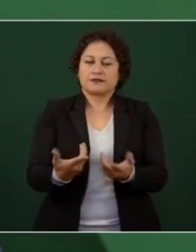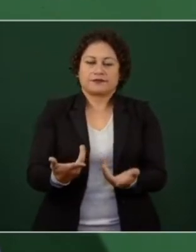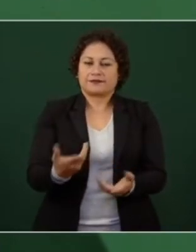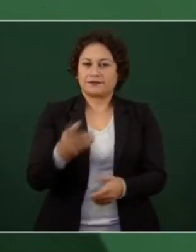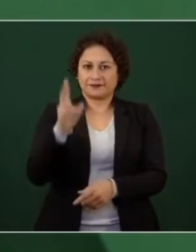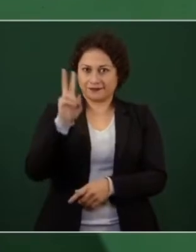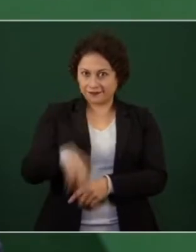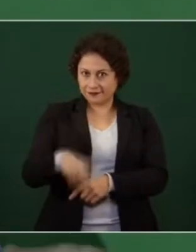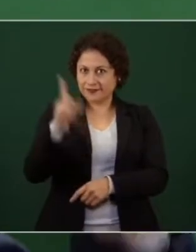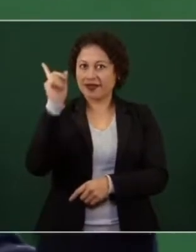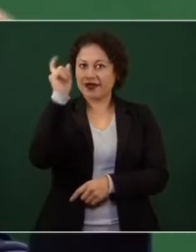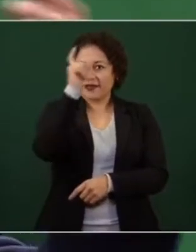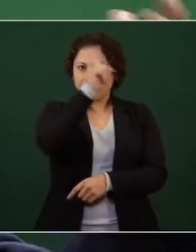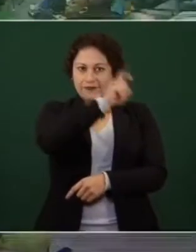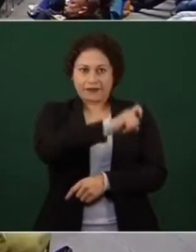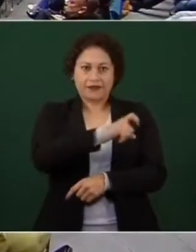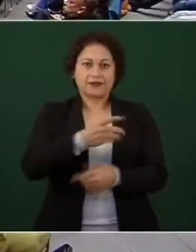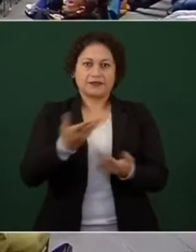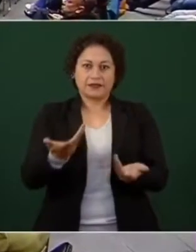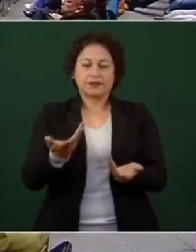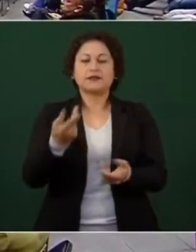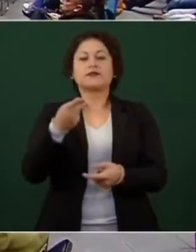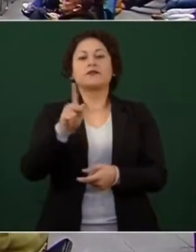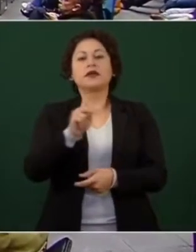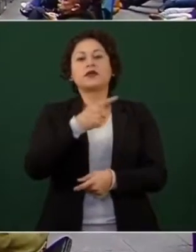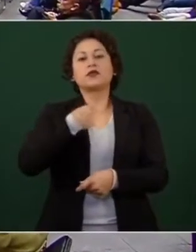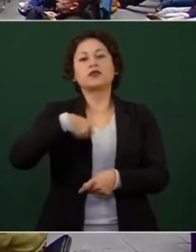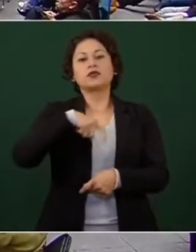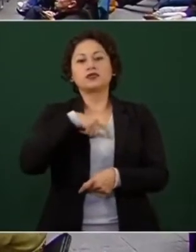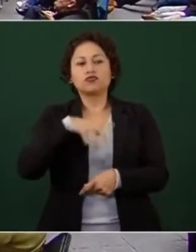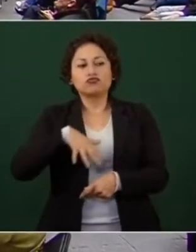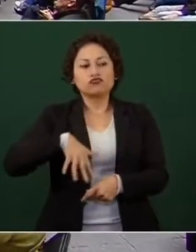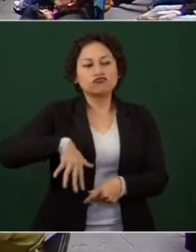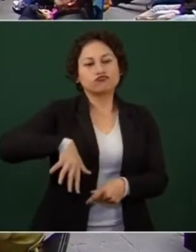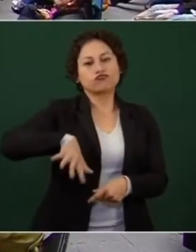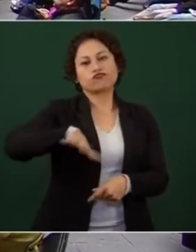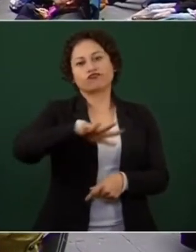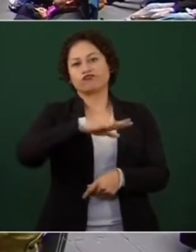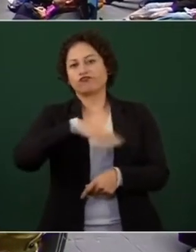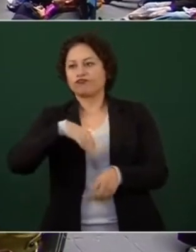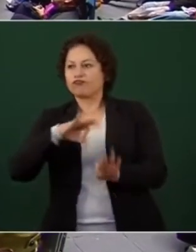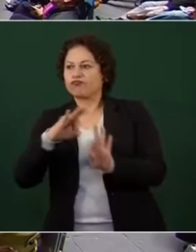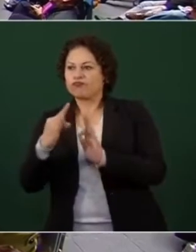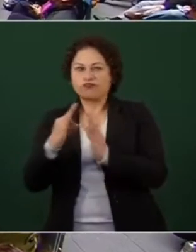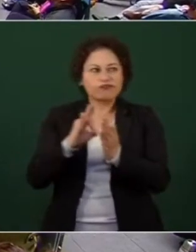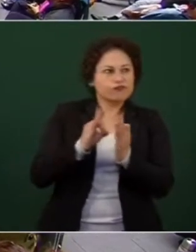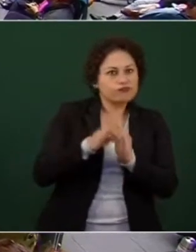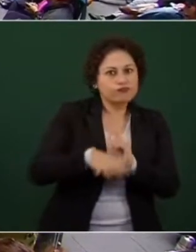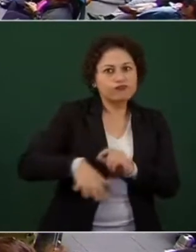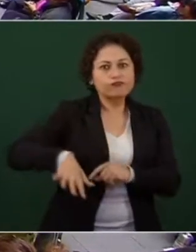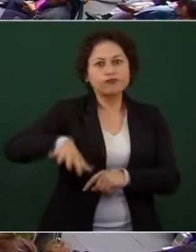nosotros estamos buscando mecanismos y lo planteo abiertamente